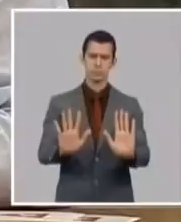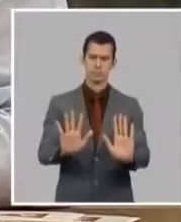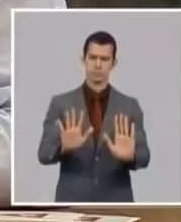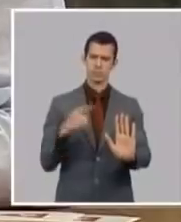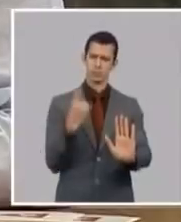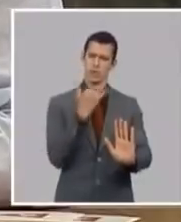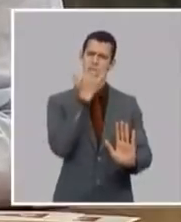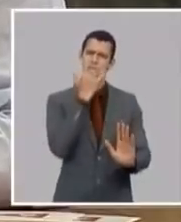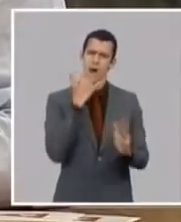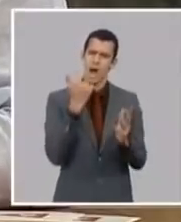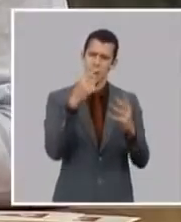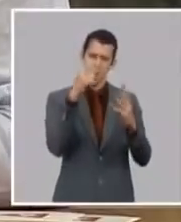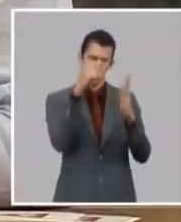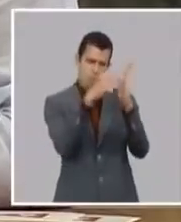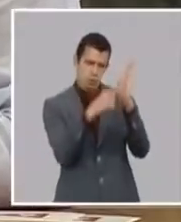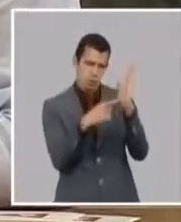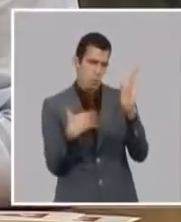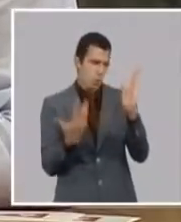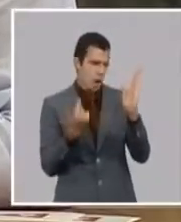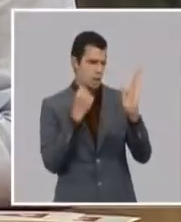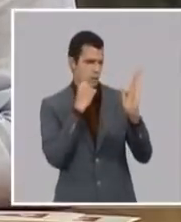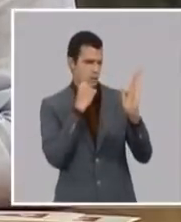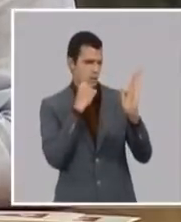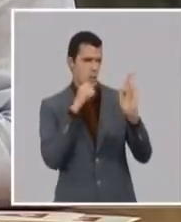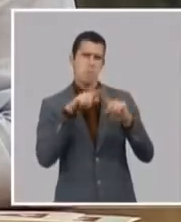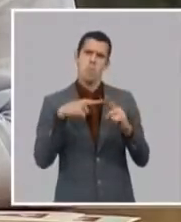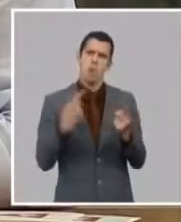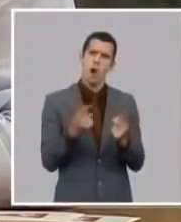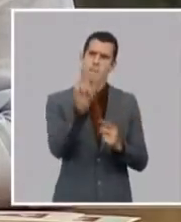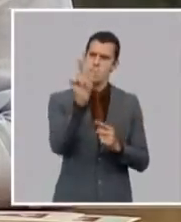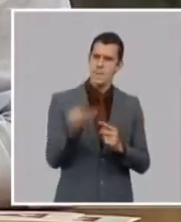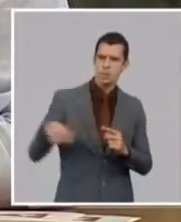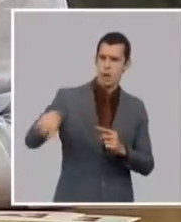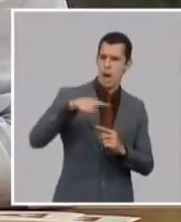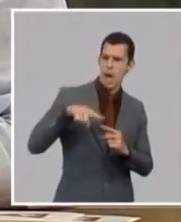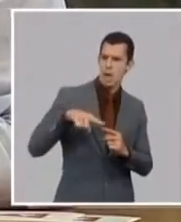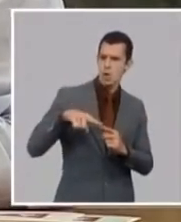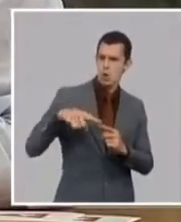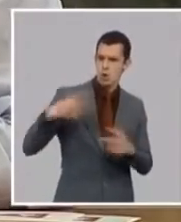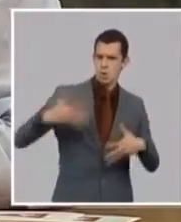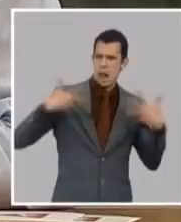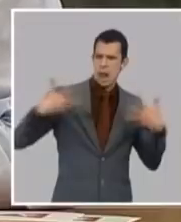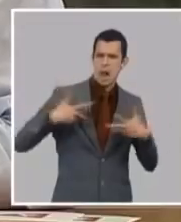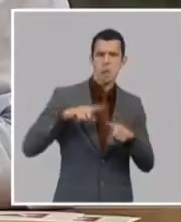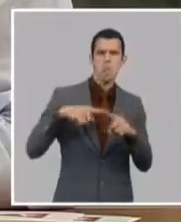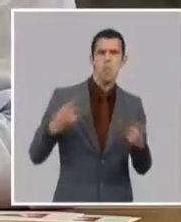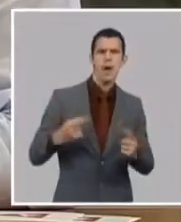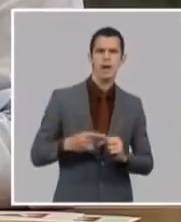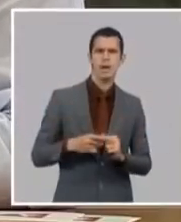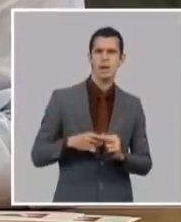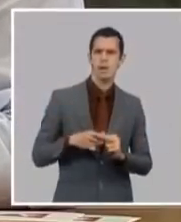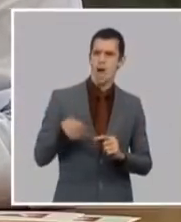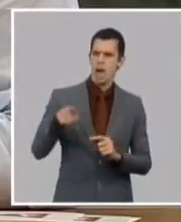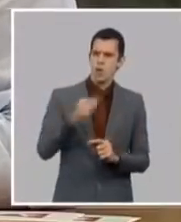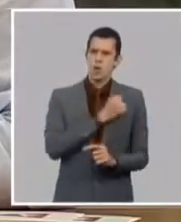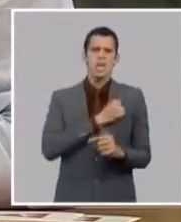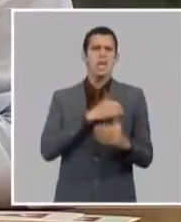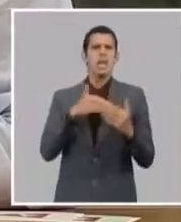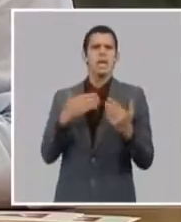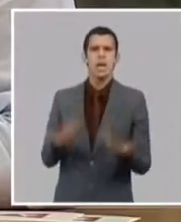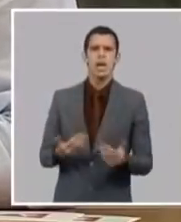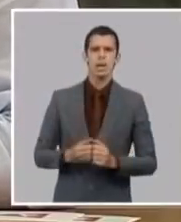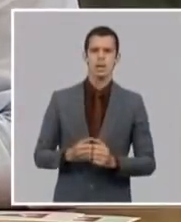personas como estas que llegan a estos a estos estados y que pueden ser entonces manipuladas por una